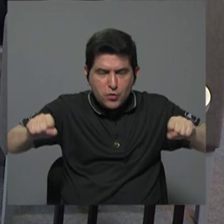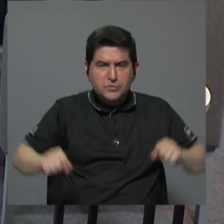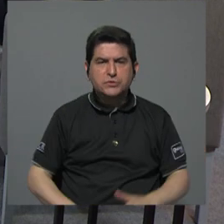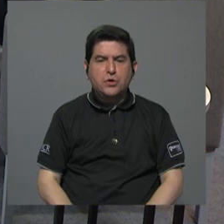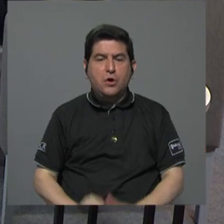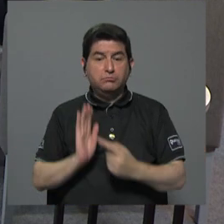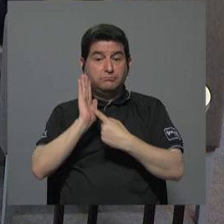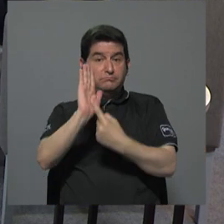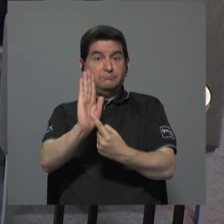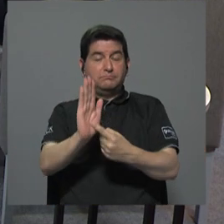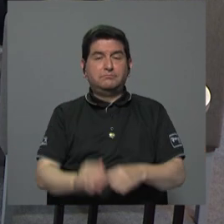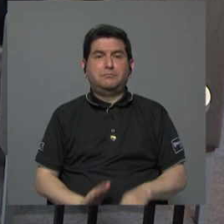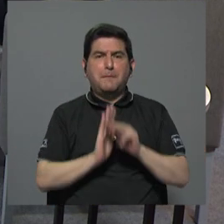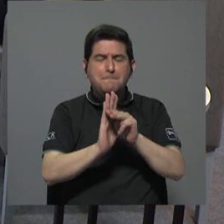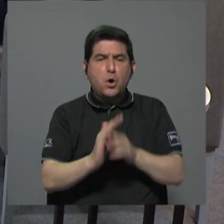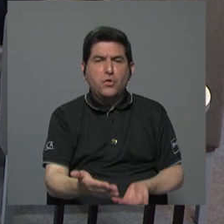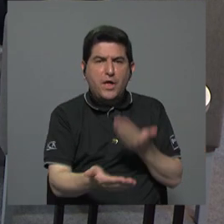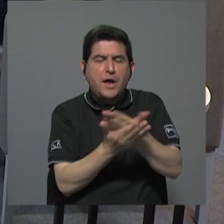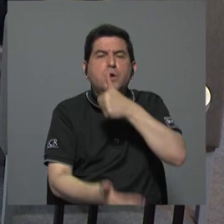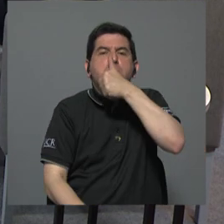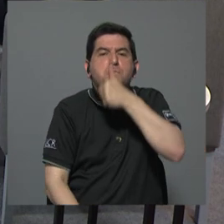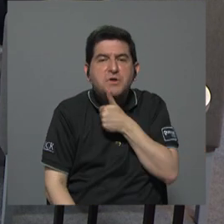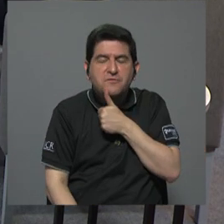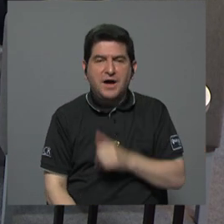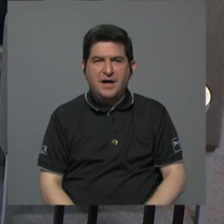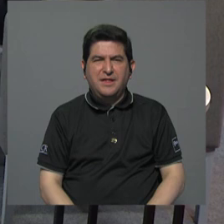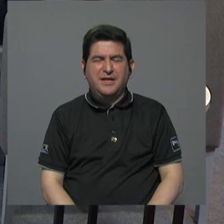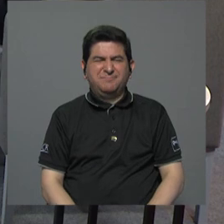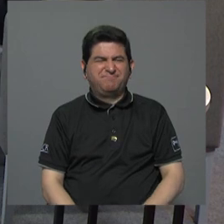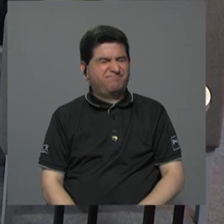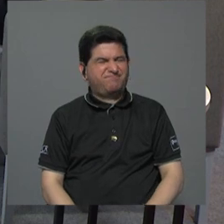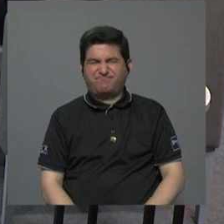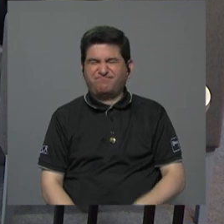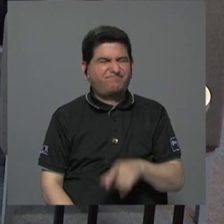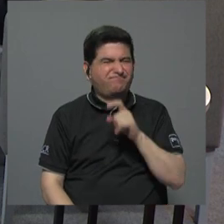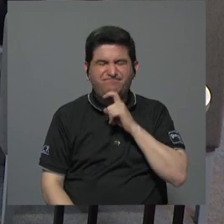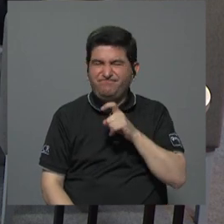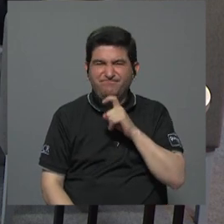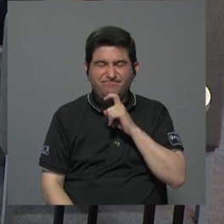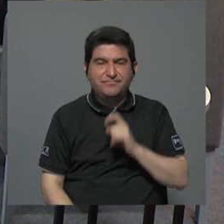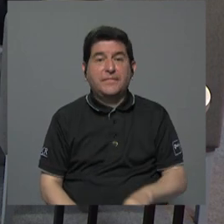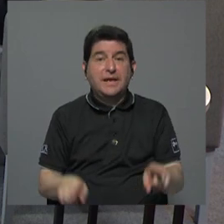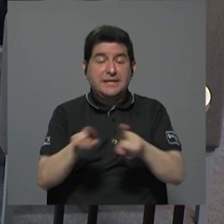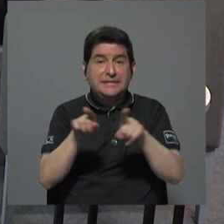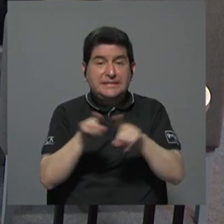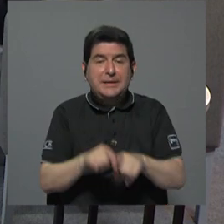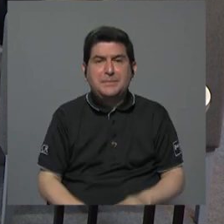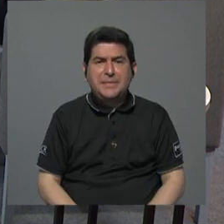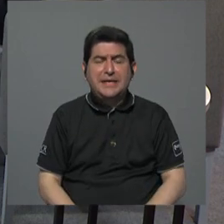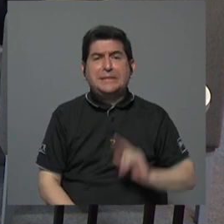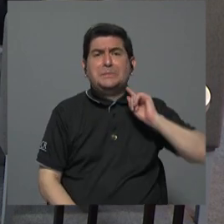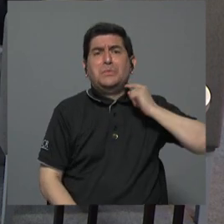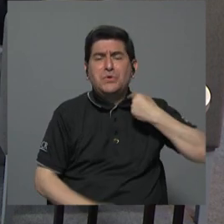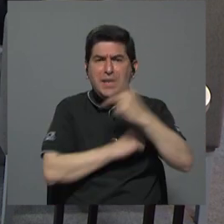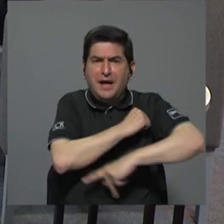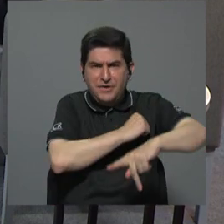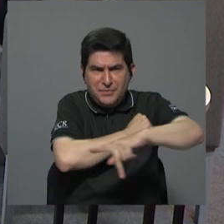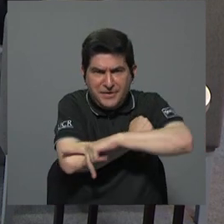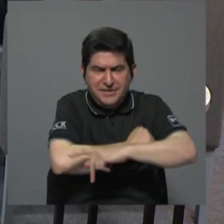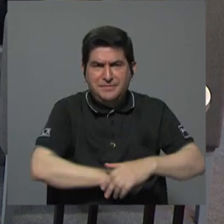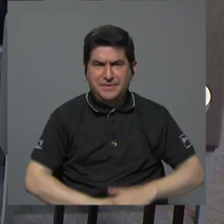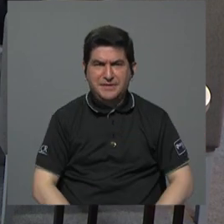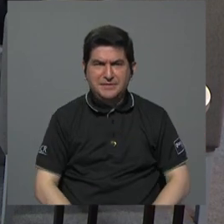evidencia que el modelo de concesión privada no solo es deficiente sino que también le ha salido extremadamente caro al país